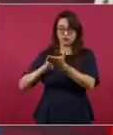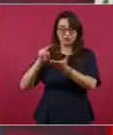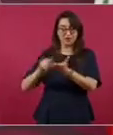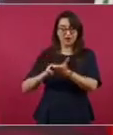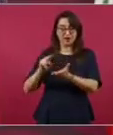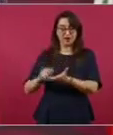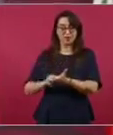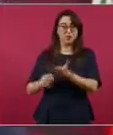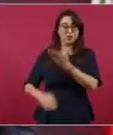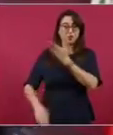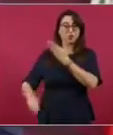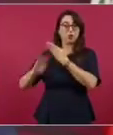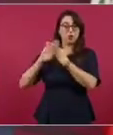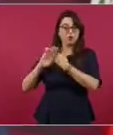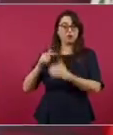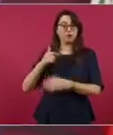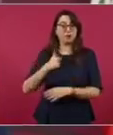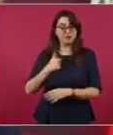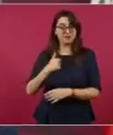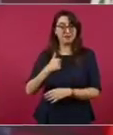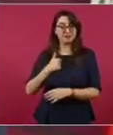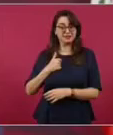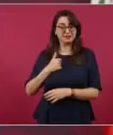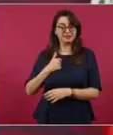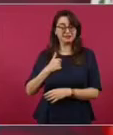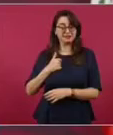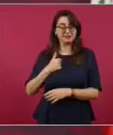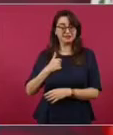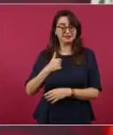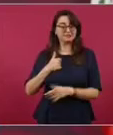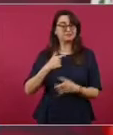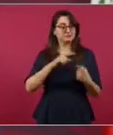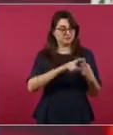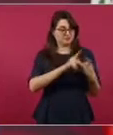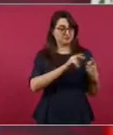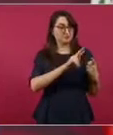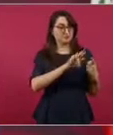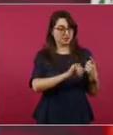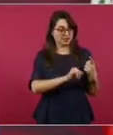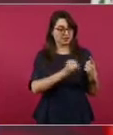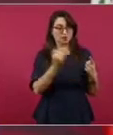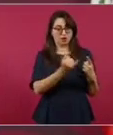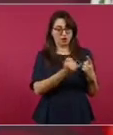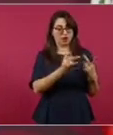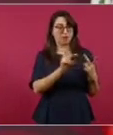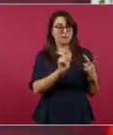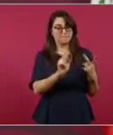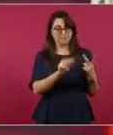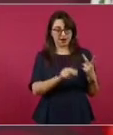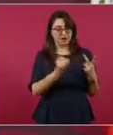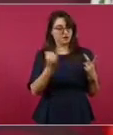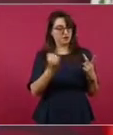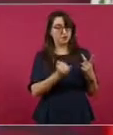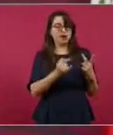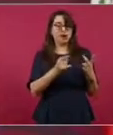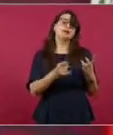Los del PAN, todos, me desaforaron,